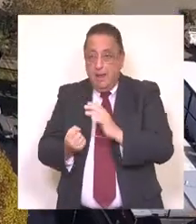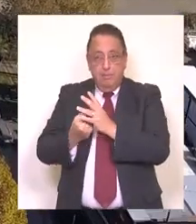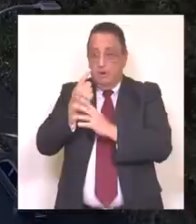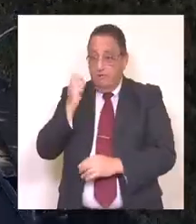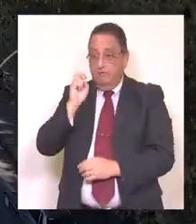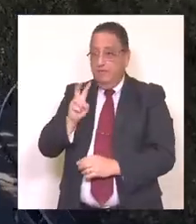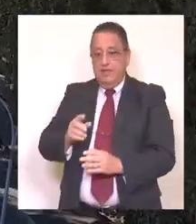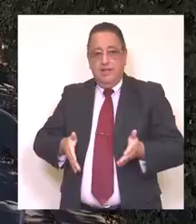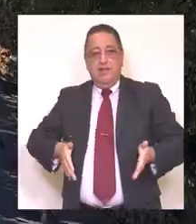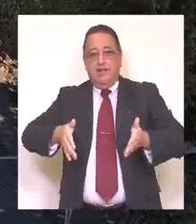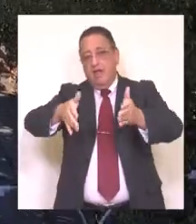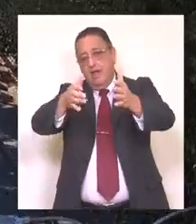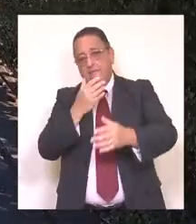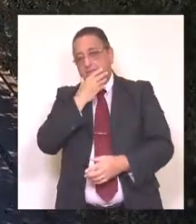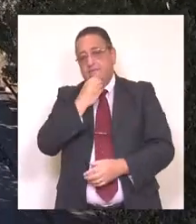ingresa a Mulchen.